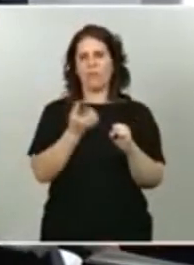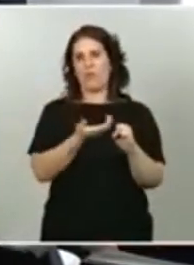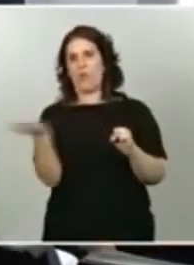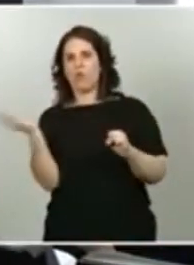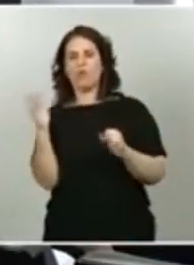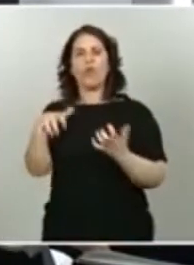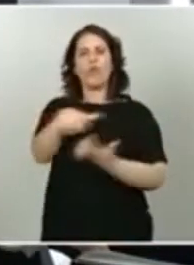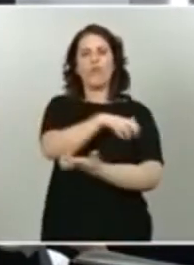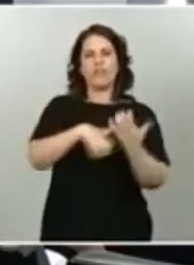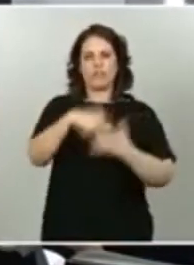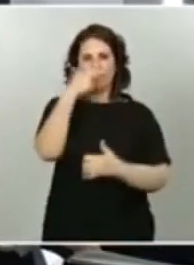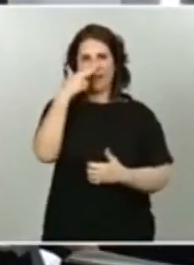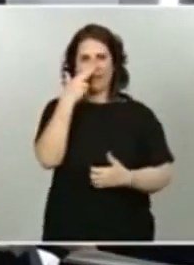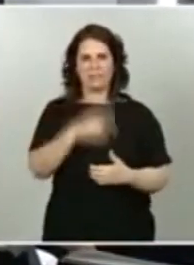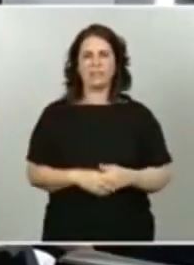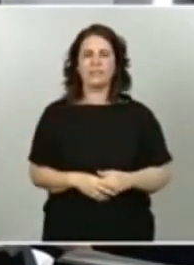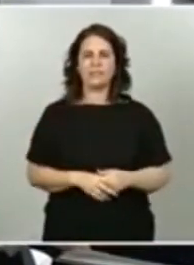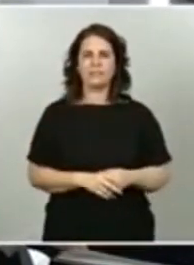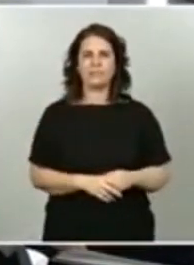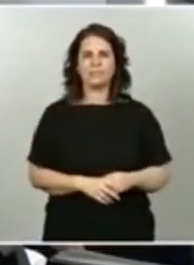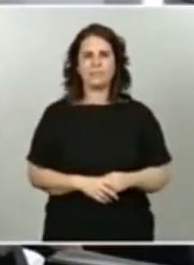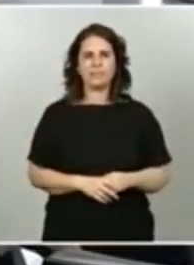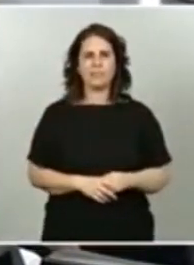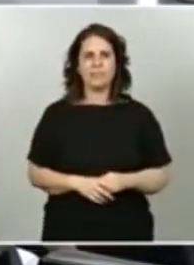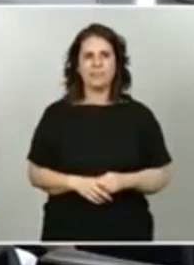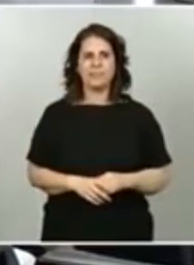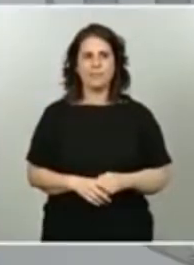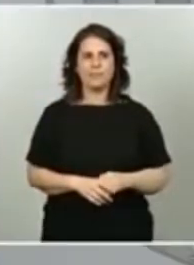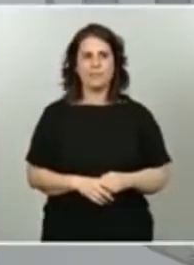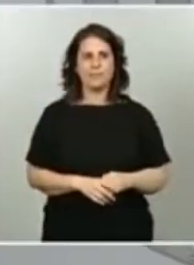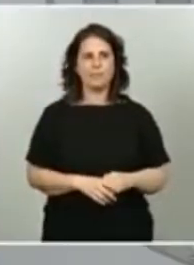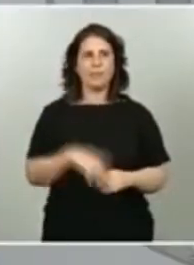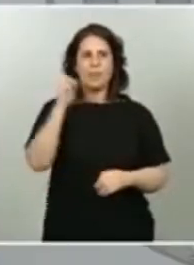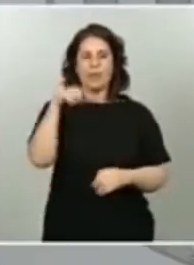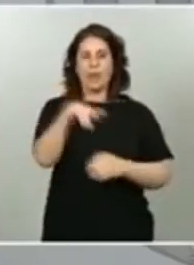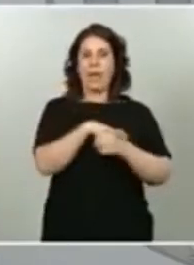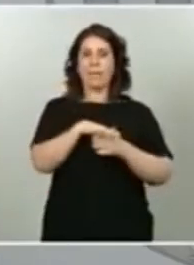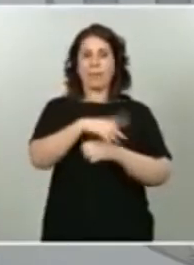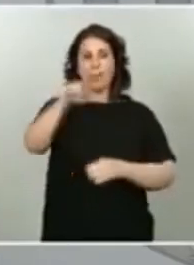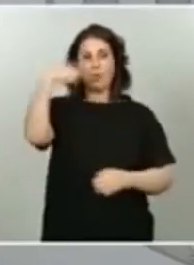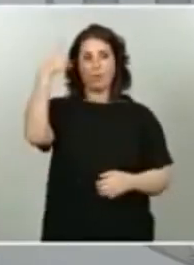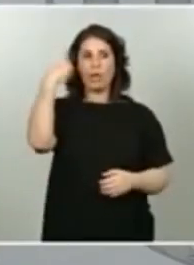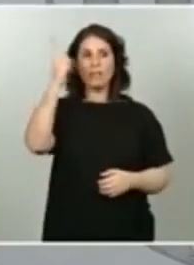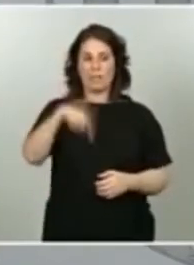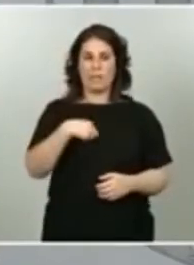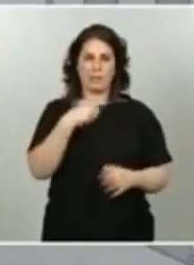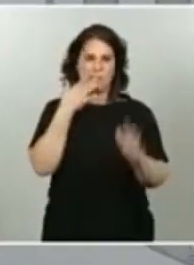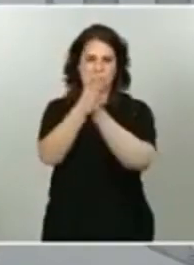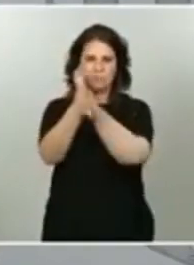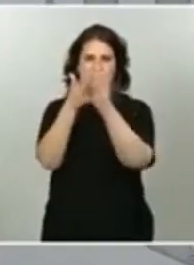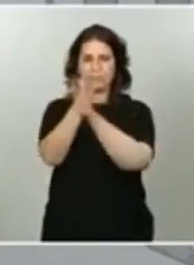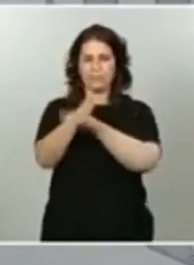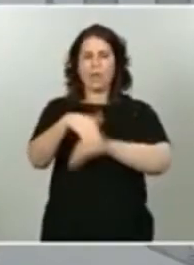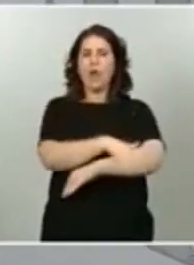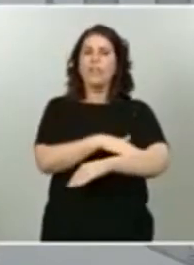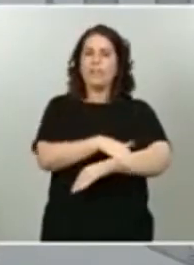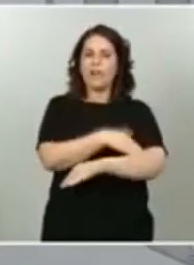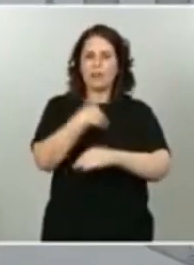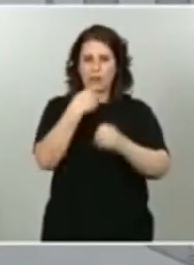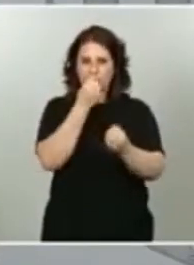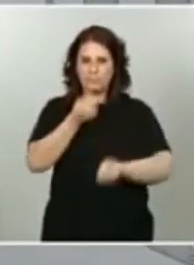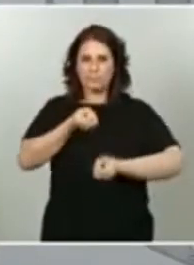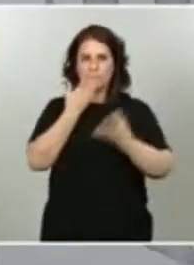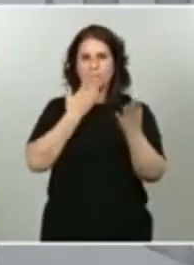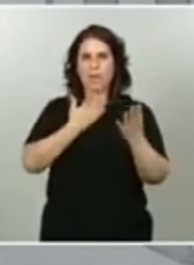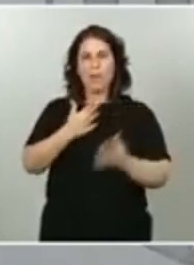de intereses. También en este ámbito cultural les puedo decir que el Gobierno ha declarado el Gran Premio de España de